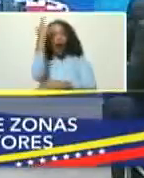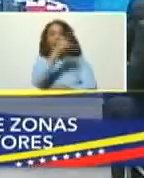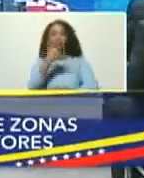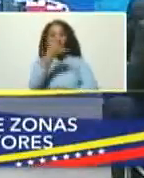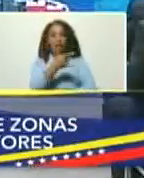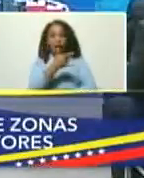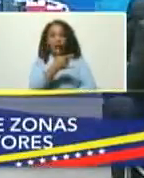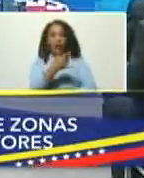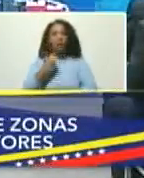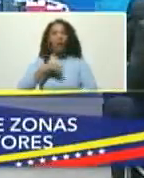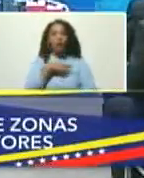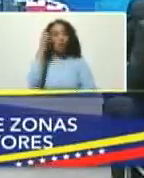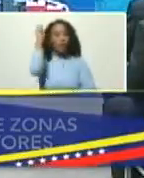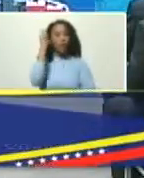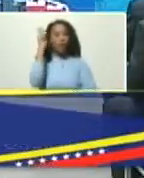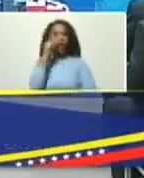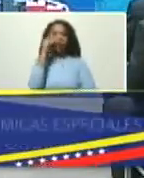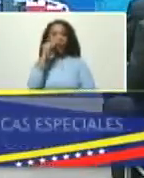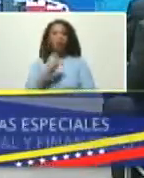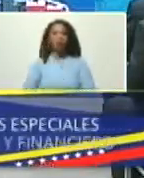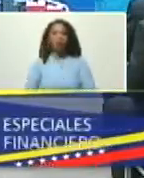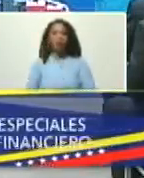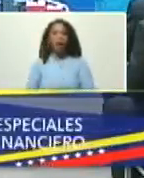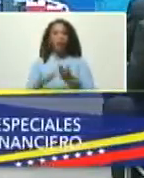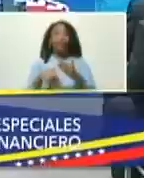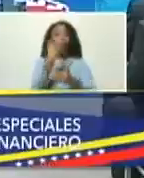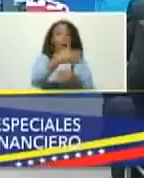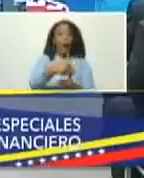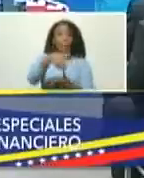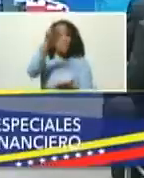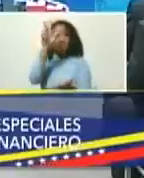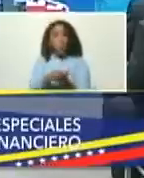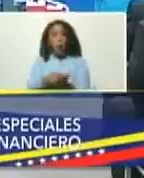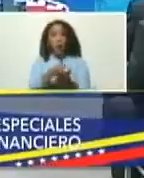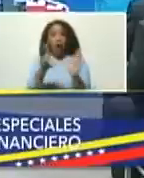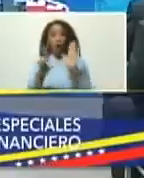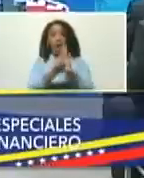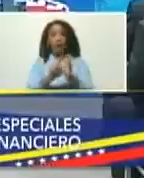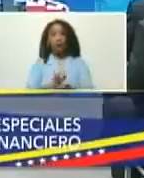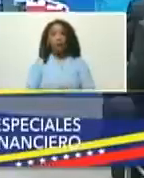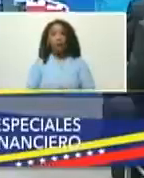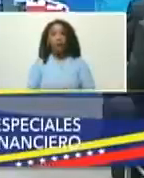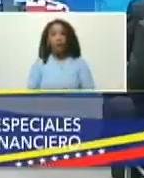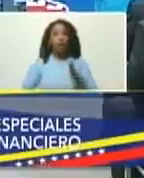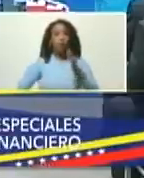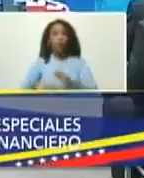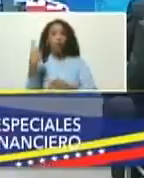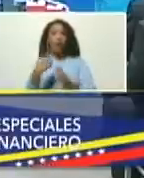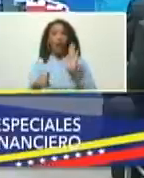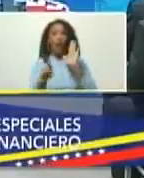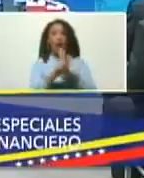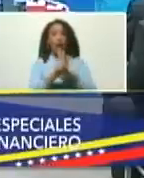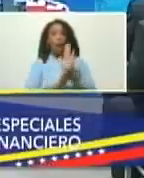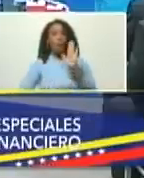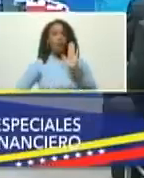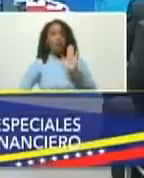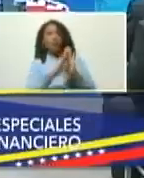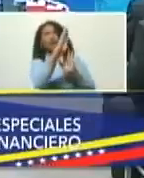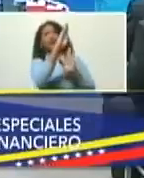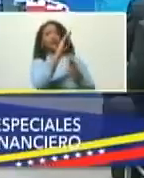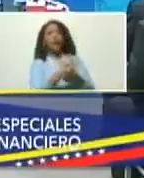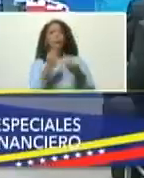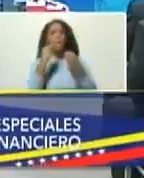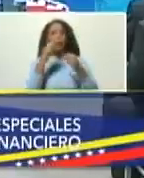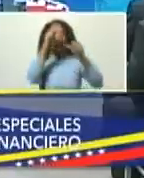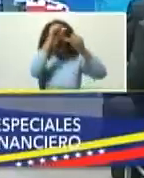nuestro diputado, después de aprobar esta ley, y una vez que la ley fue elevada para